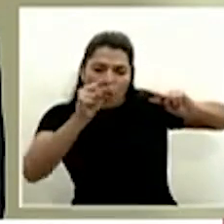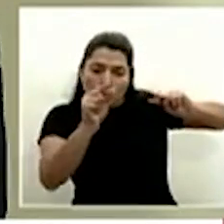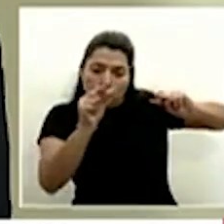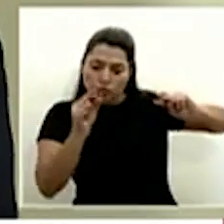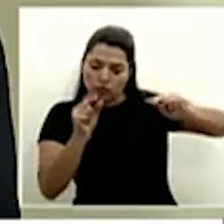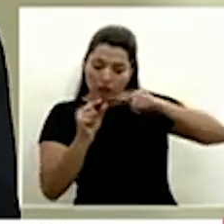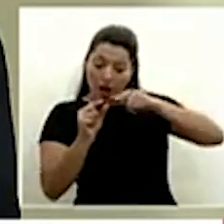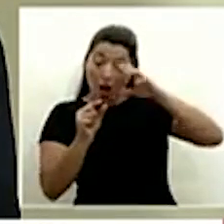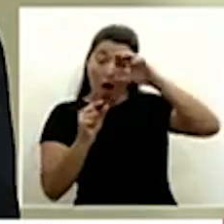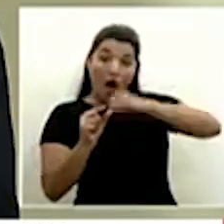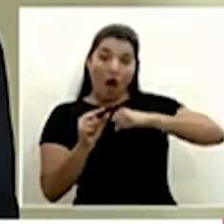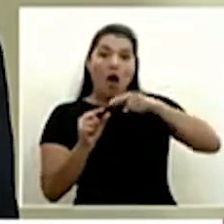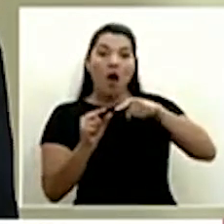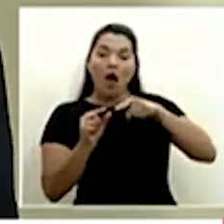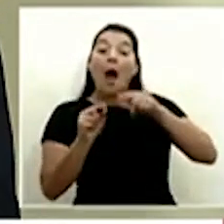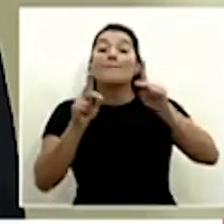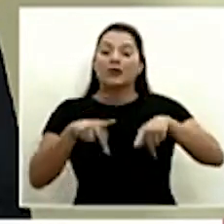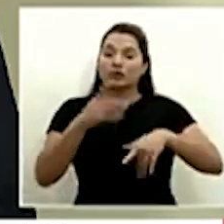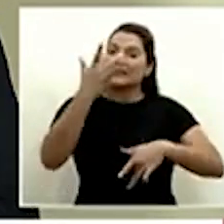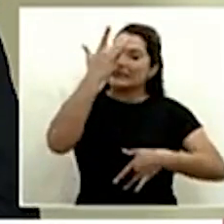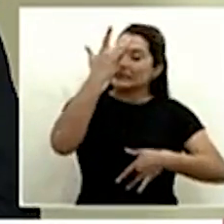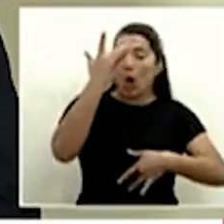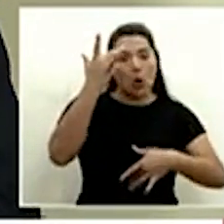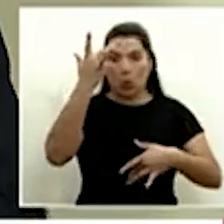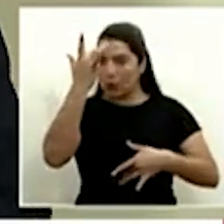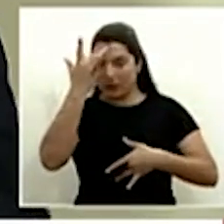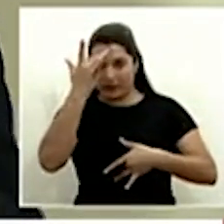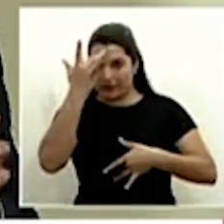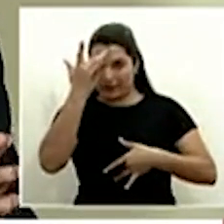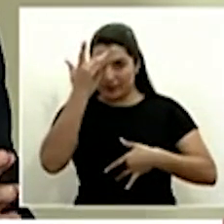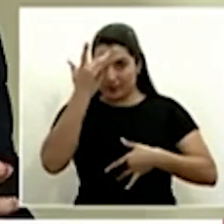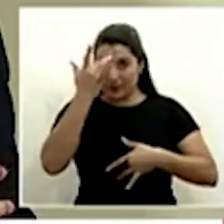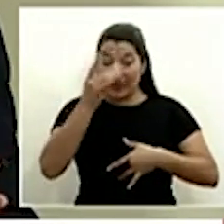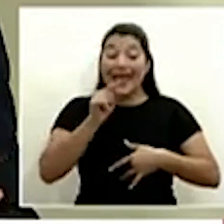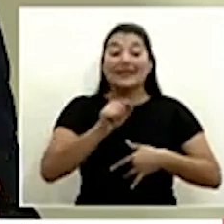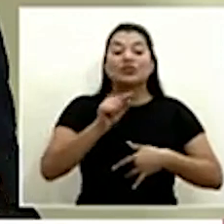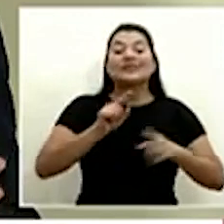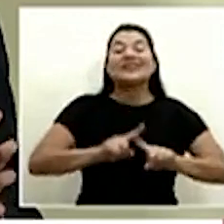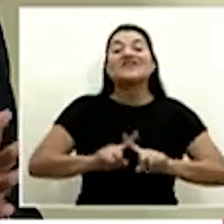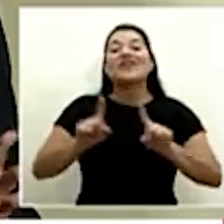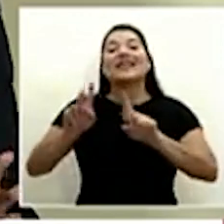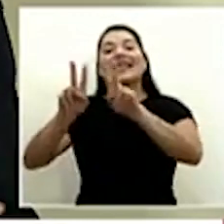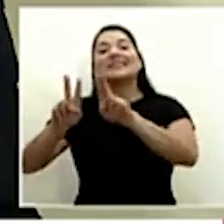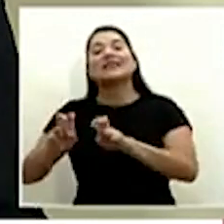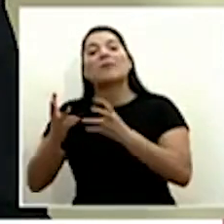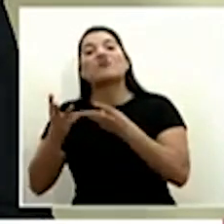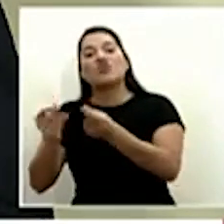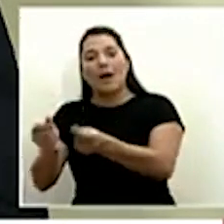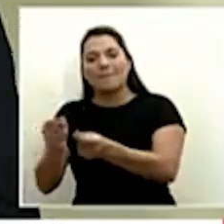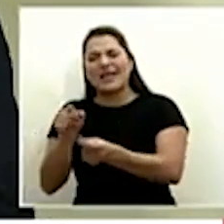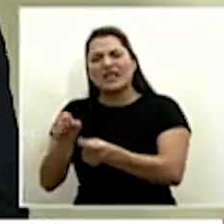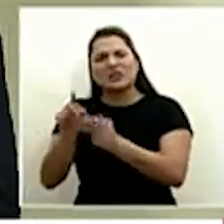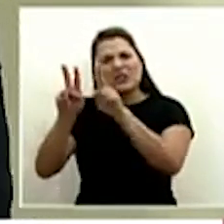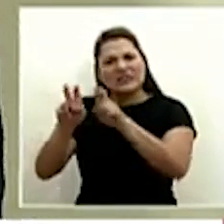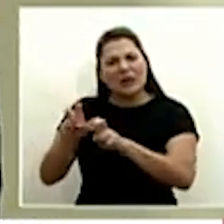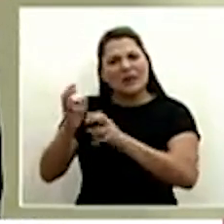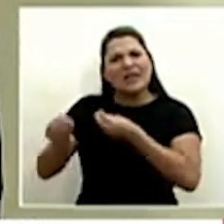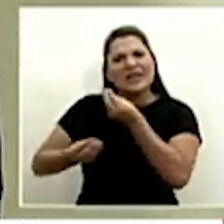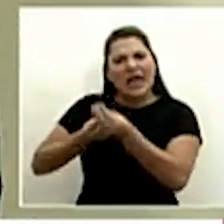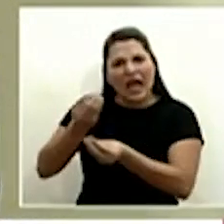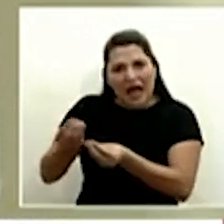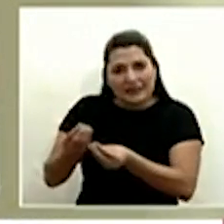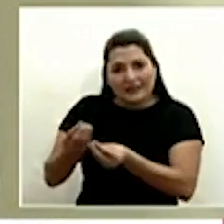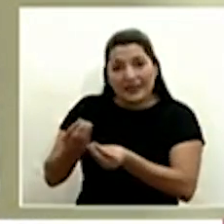persona está o no está eventualmente infectada es diferente a las pruebas rápidas que están abocadas a detectar la